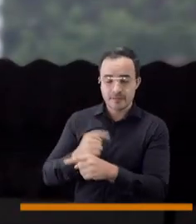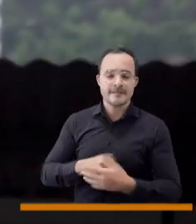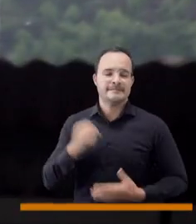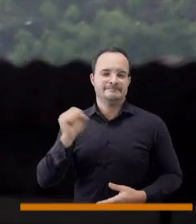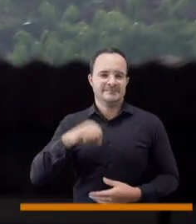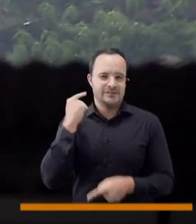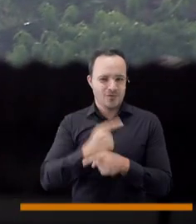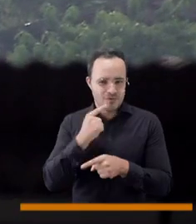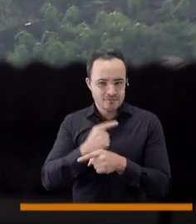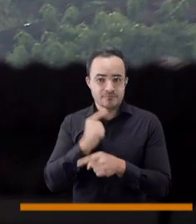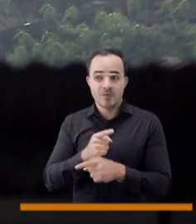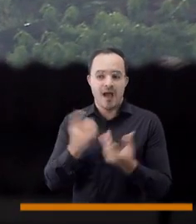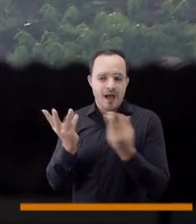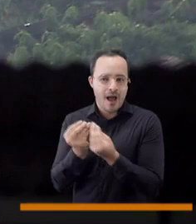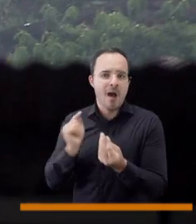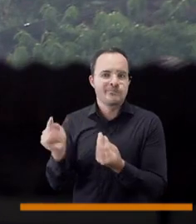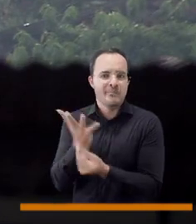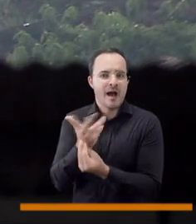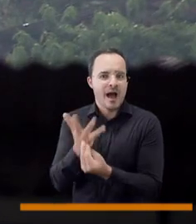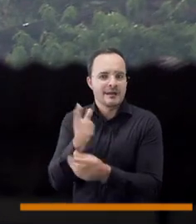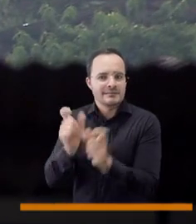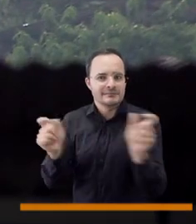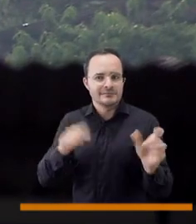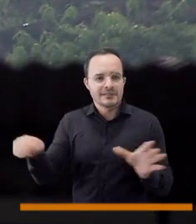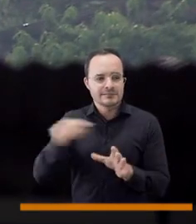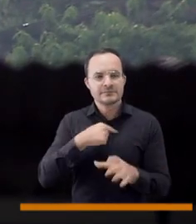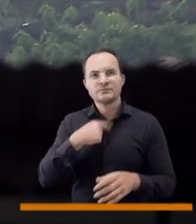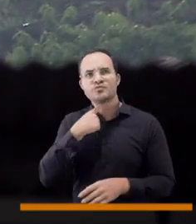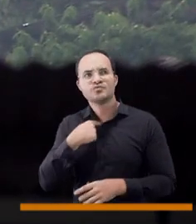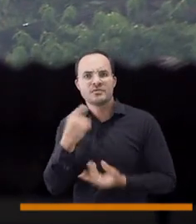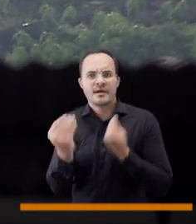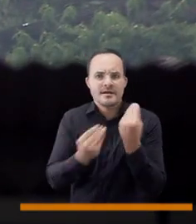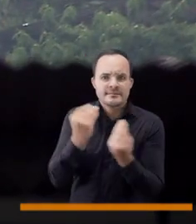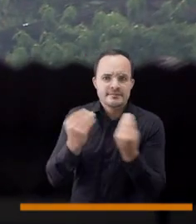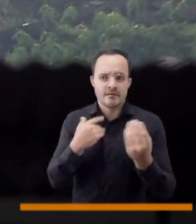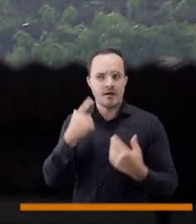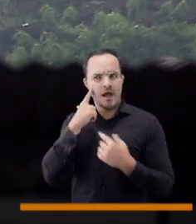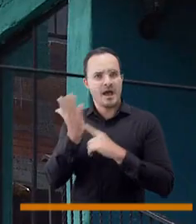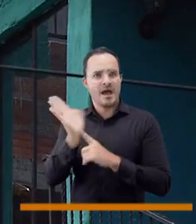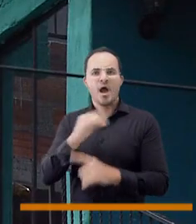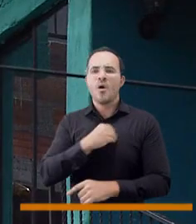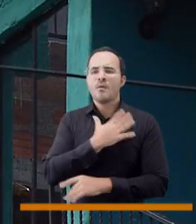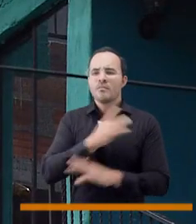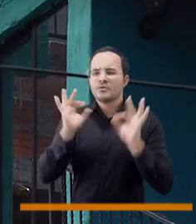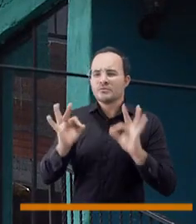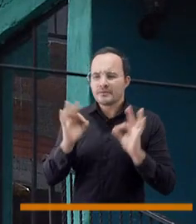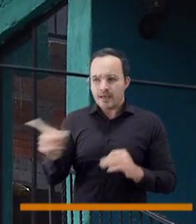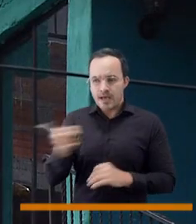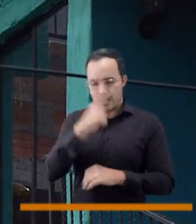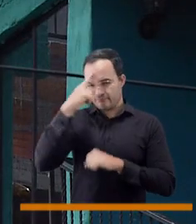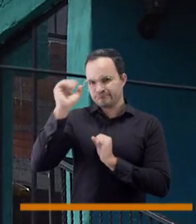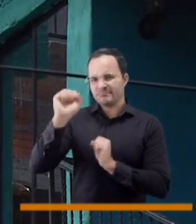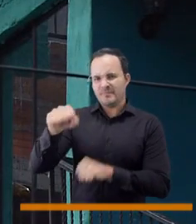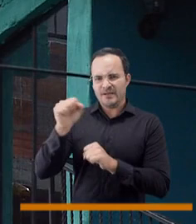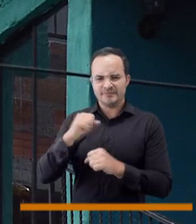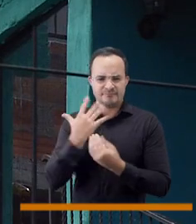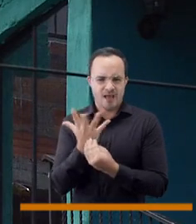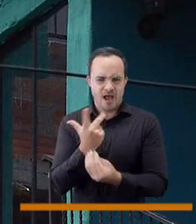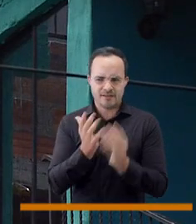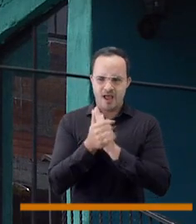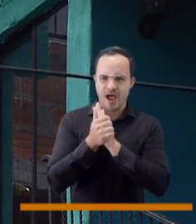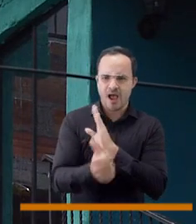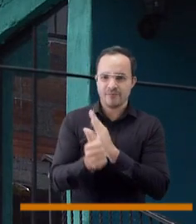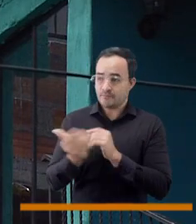y además es también una oportunidad que tienen los artistas locales y que tienen los colectivos culturales para mostrar esas capacidades y ese arte